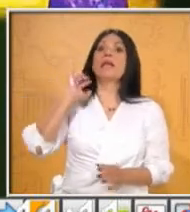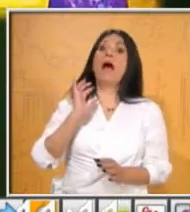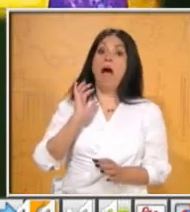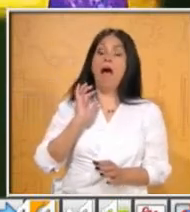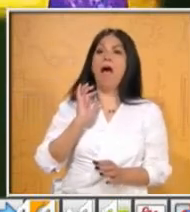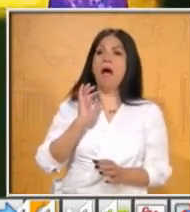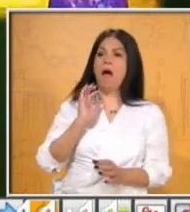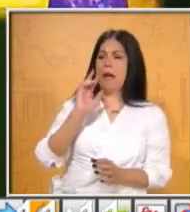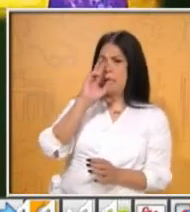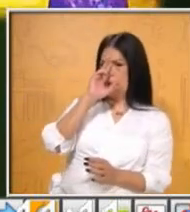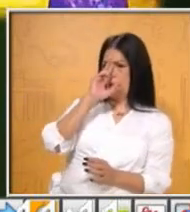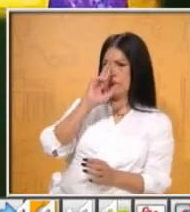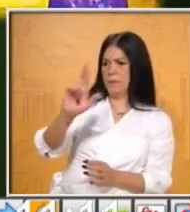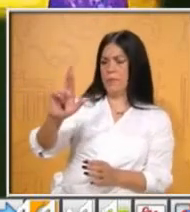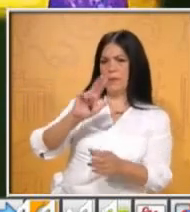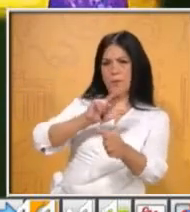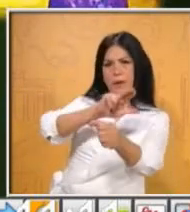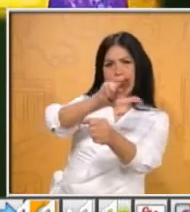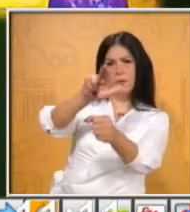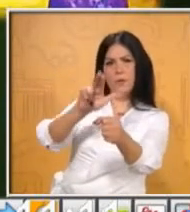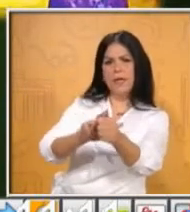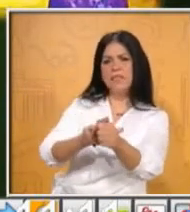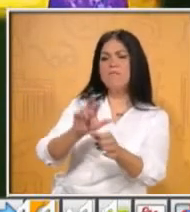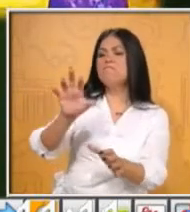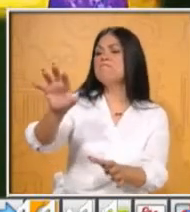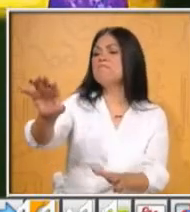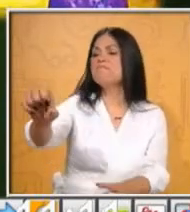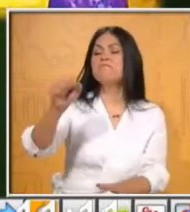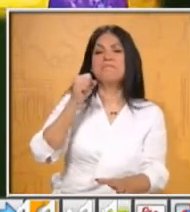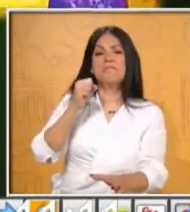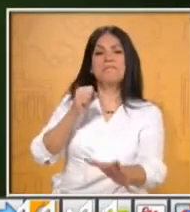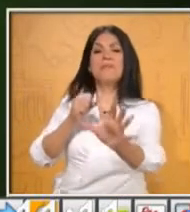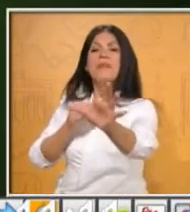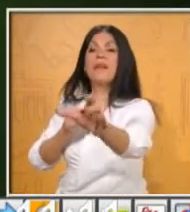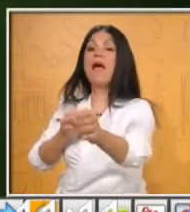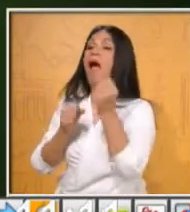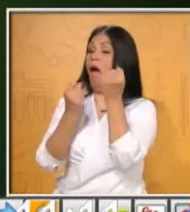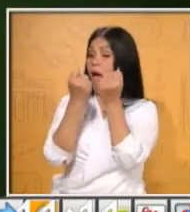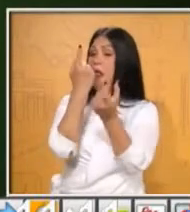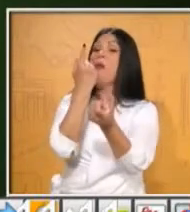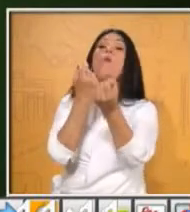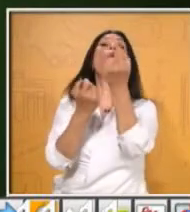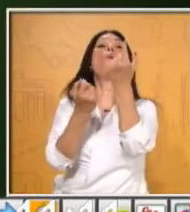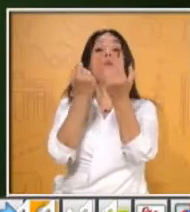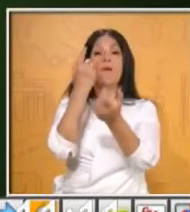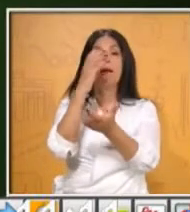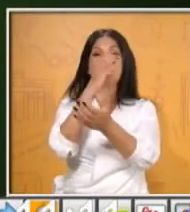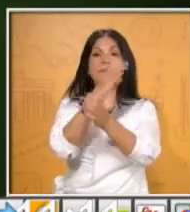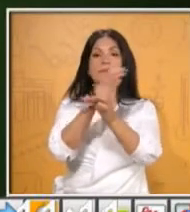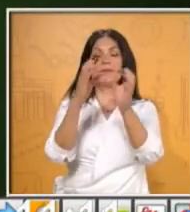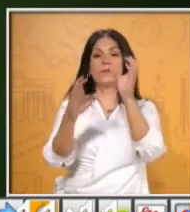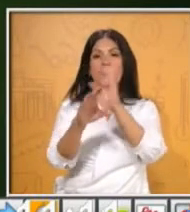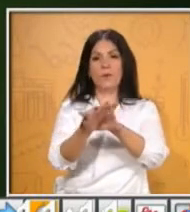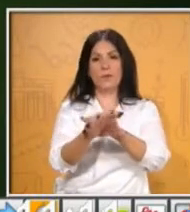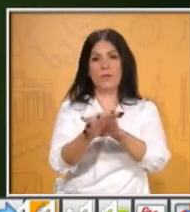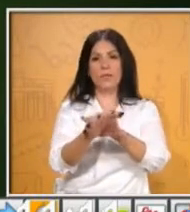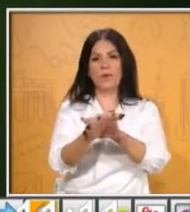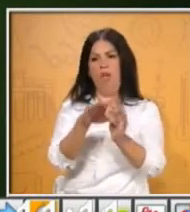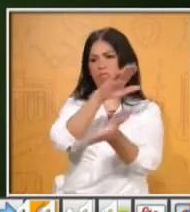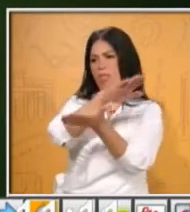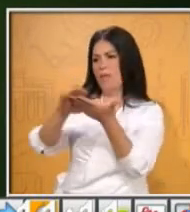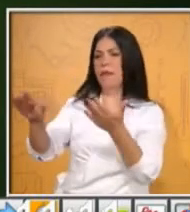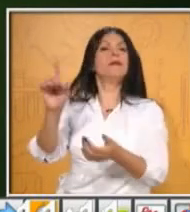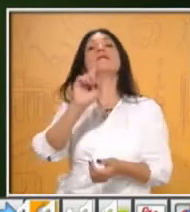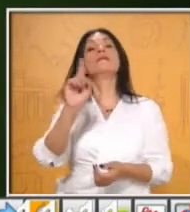aquello que necesitan. Fíjate bien, pequeñito. No solamente los pueblos indígenas